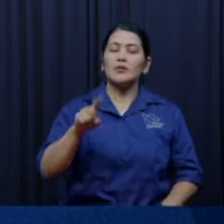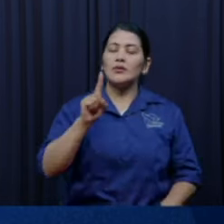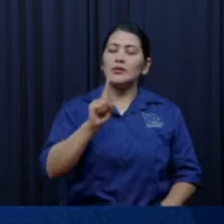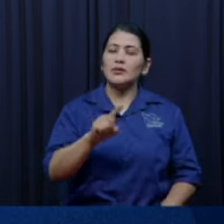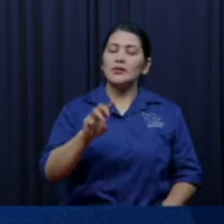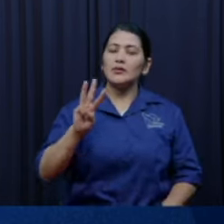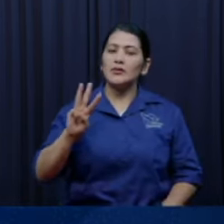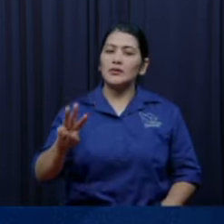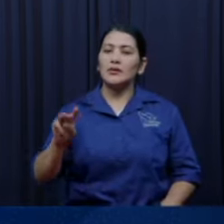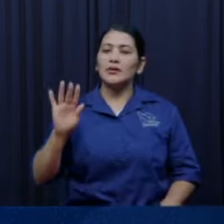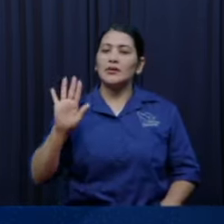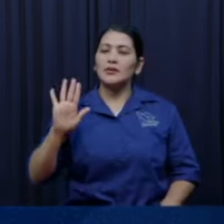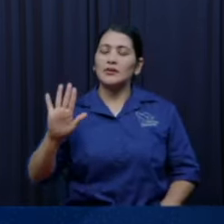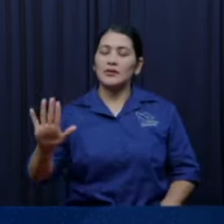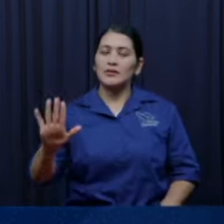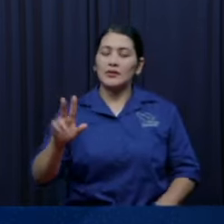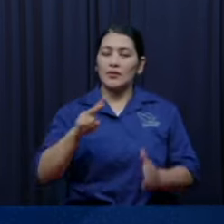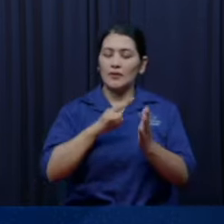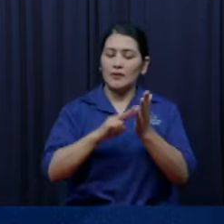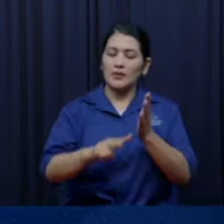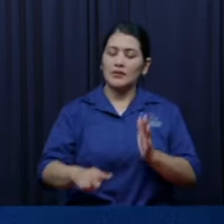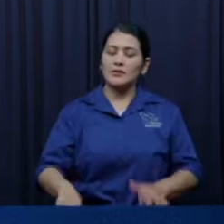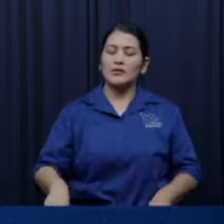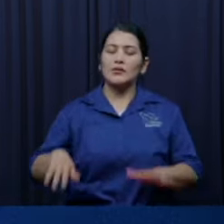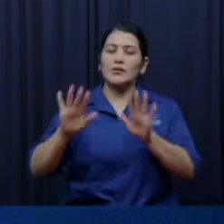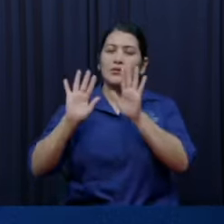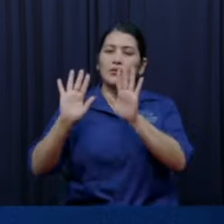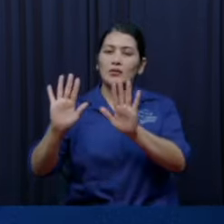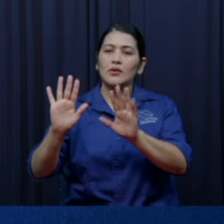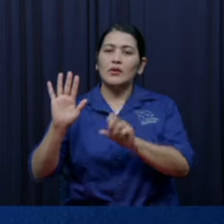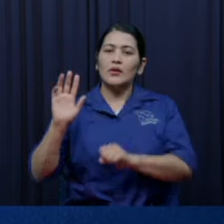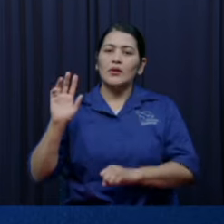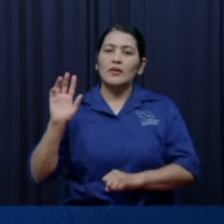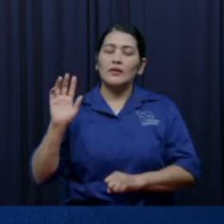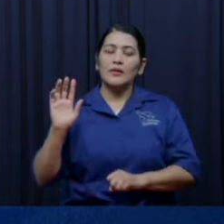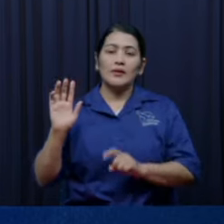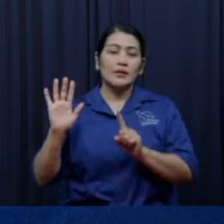artistas y de todo eso lo hemos platicado ya no quiero meterme más en ese lío